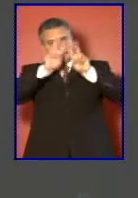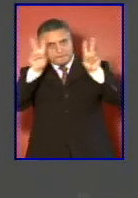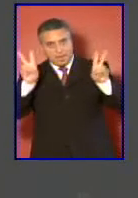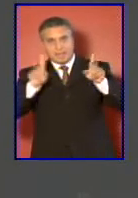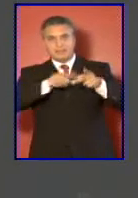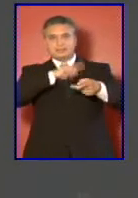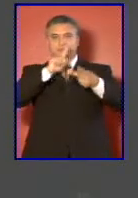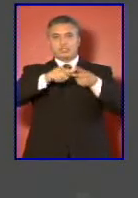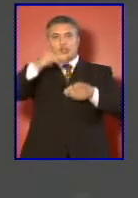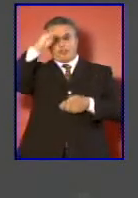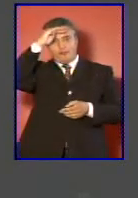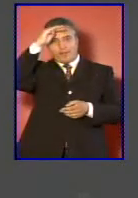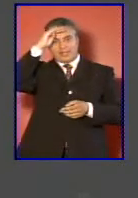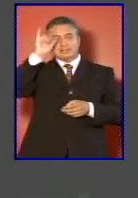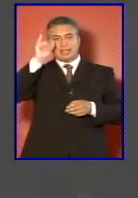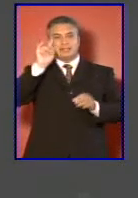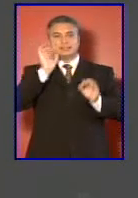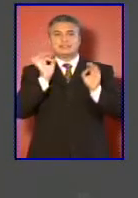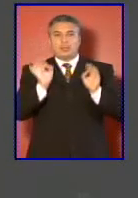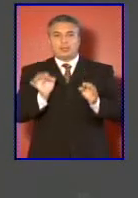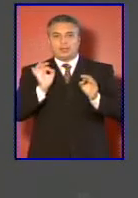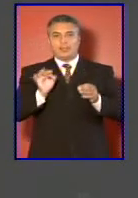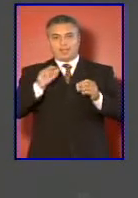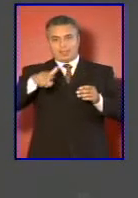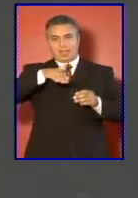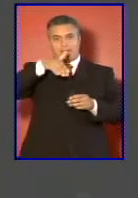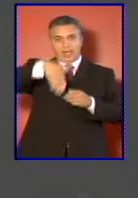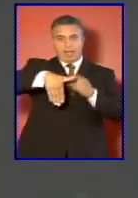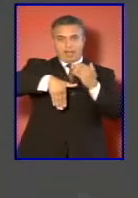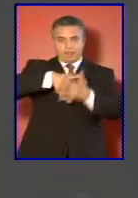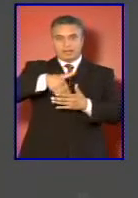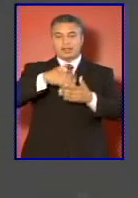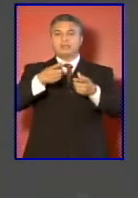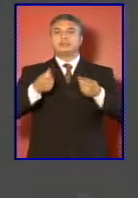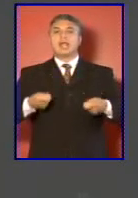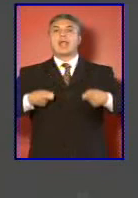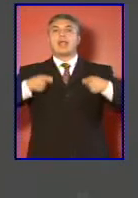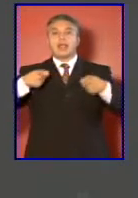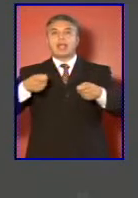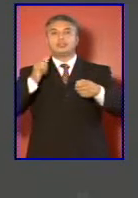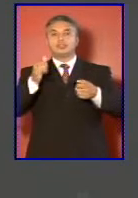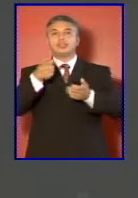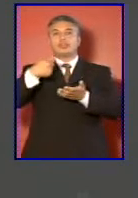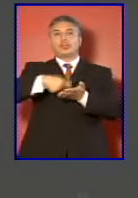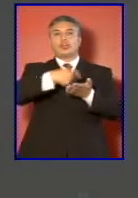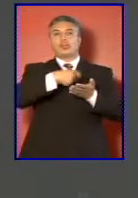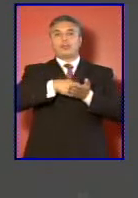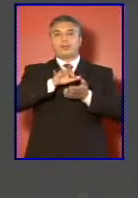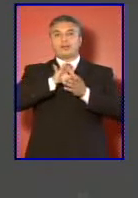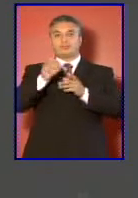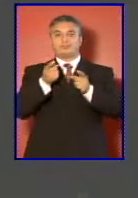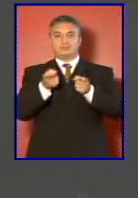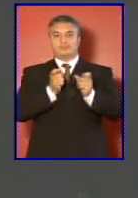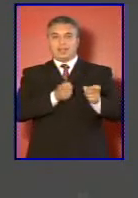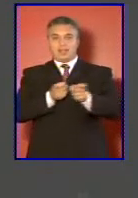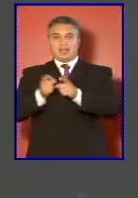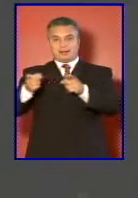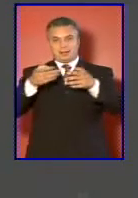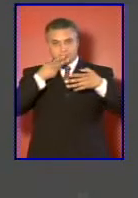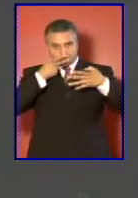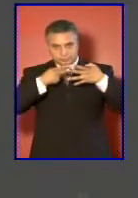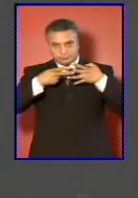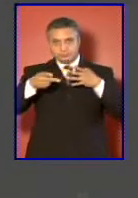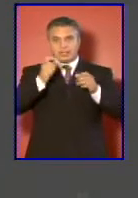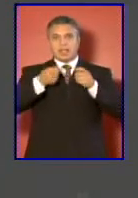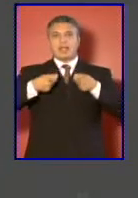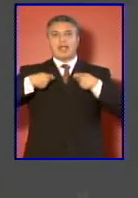confianza y seguridad y cooperación en las Américas, gasto y adquisición de armamentos y mecanismos de transparencia en el gasto